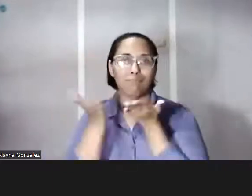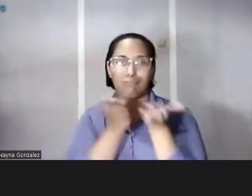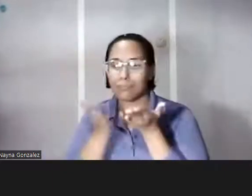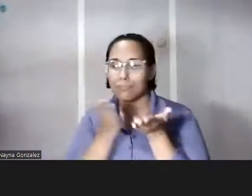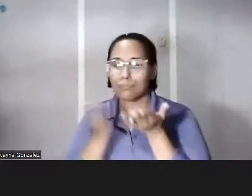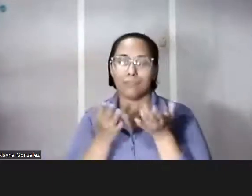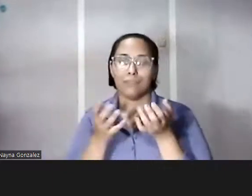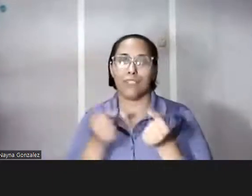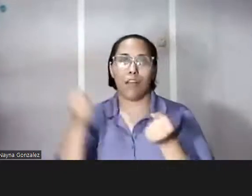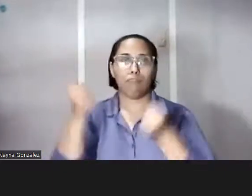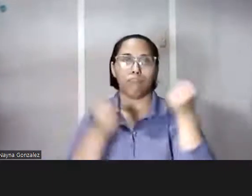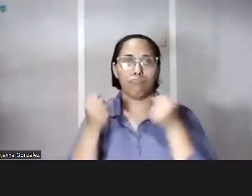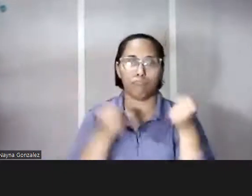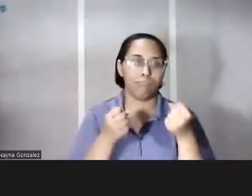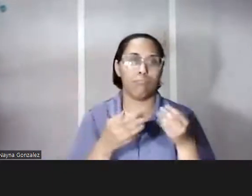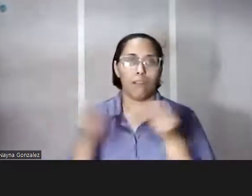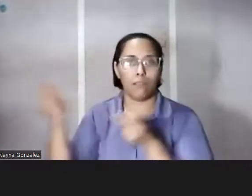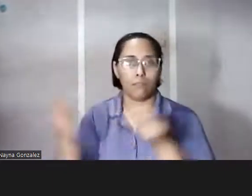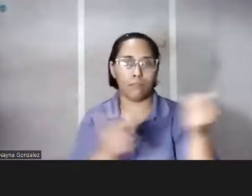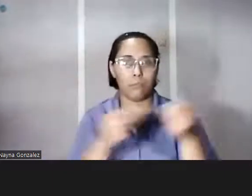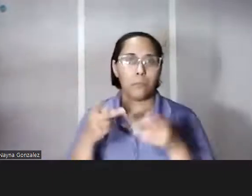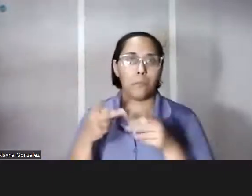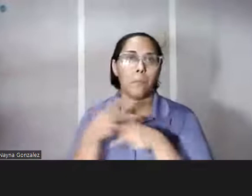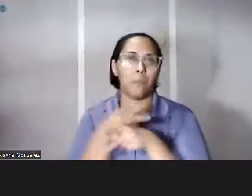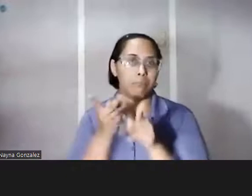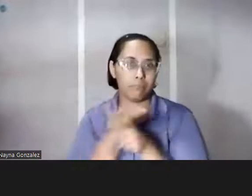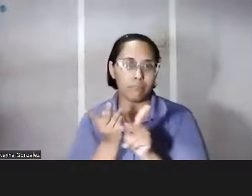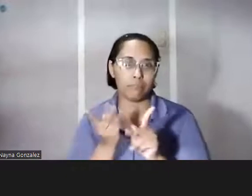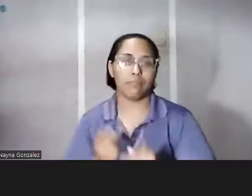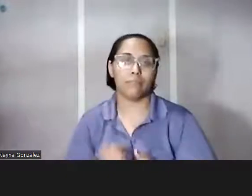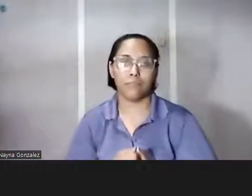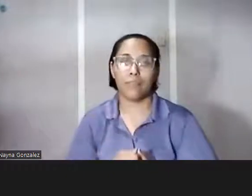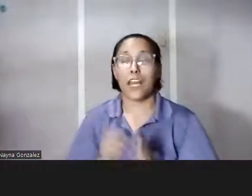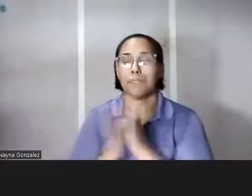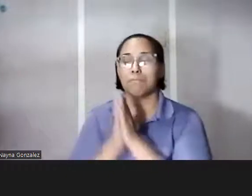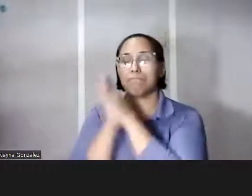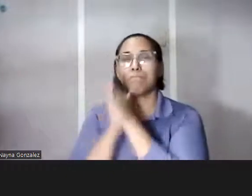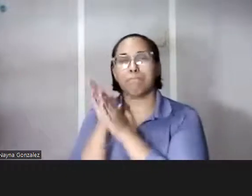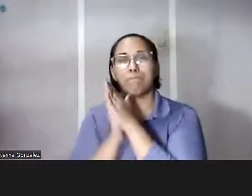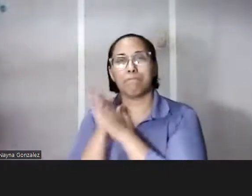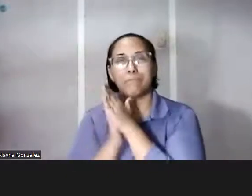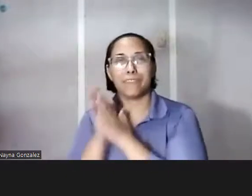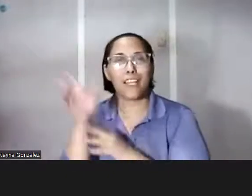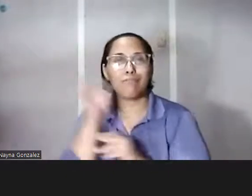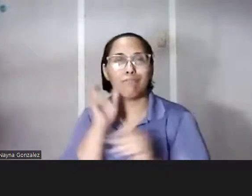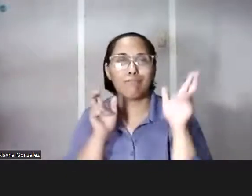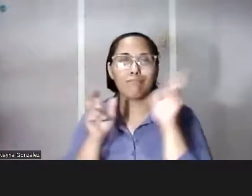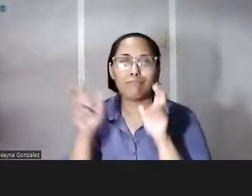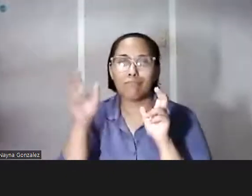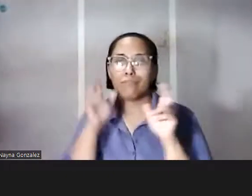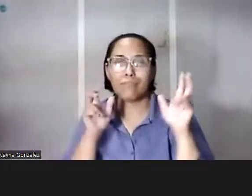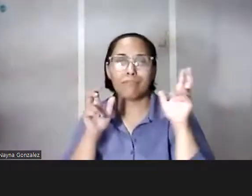de productos y bueno era muy interesante escuchar ese otro